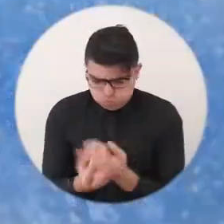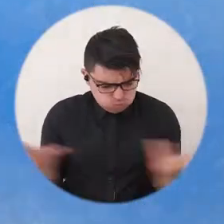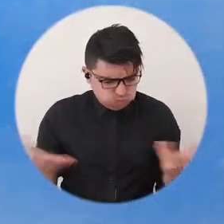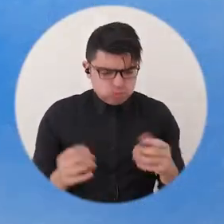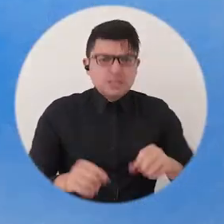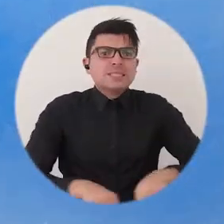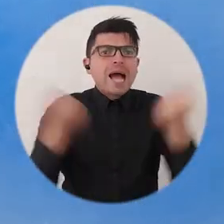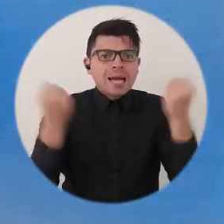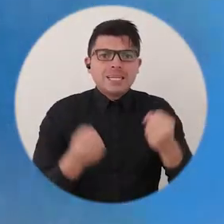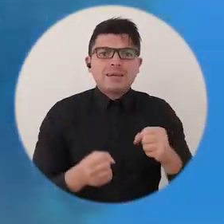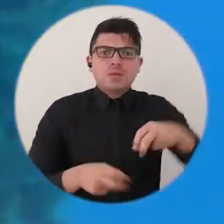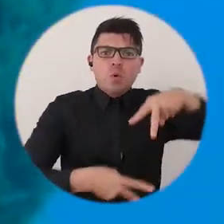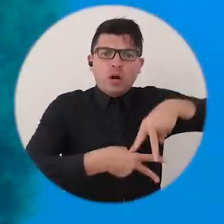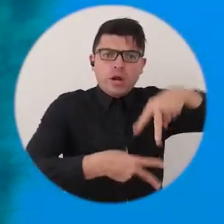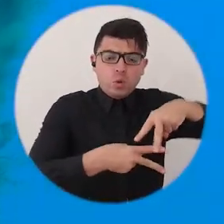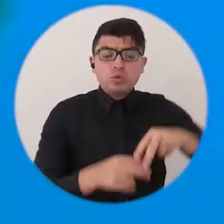ahora.